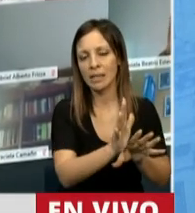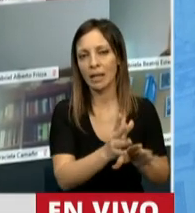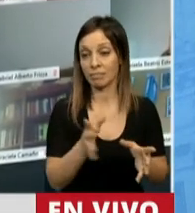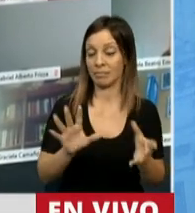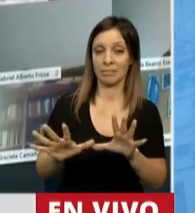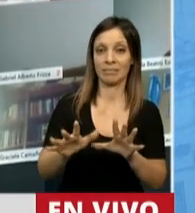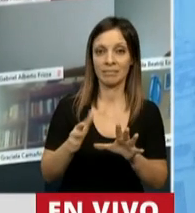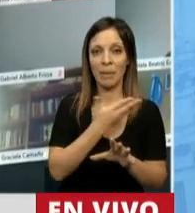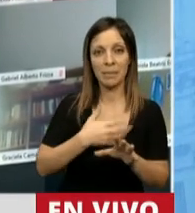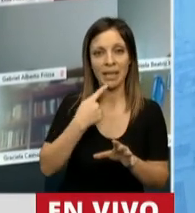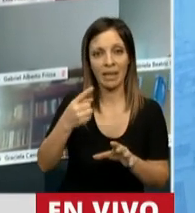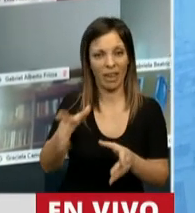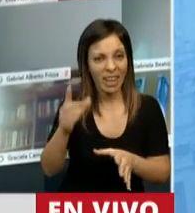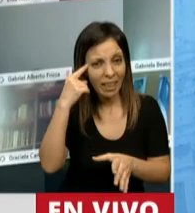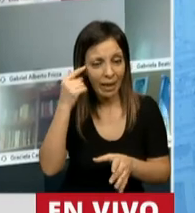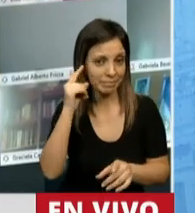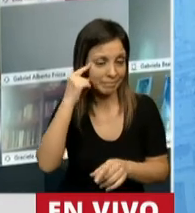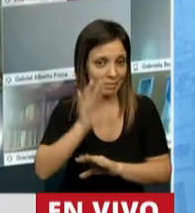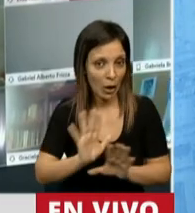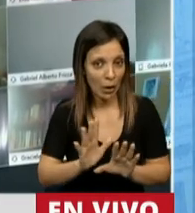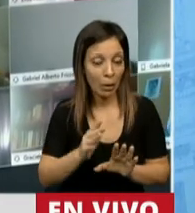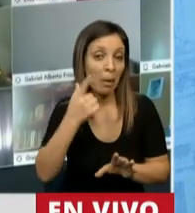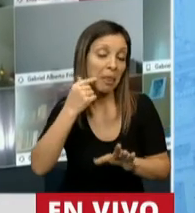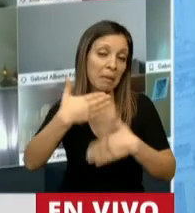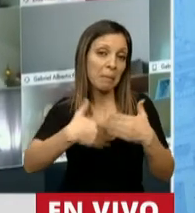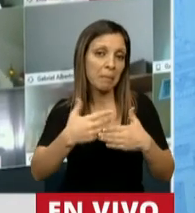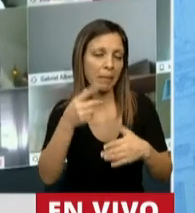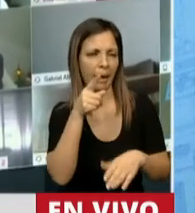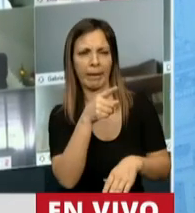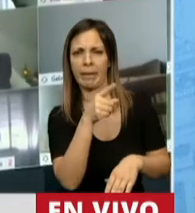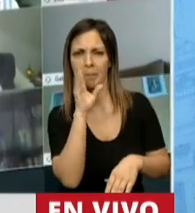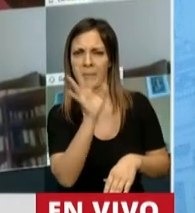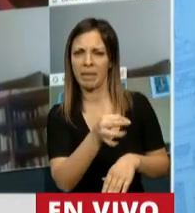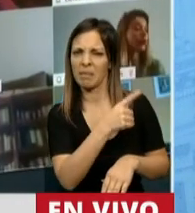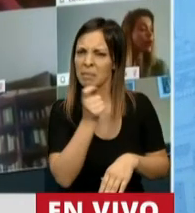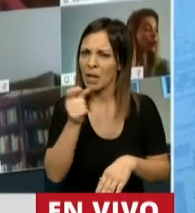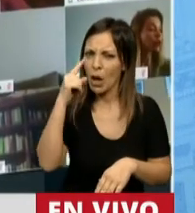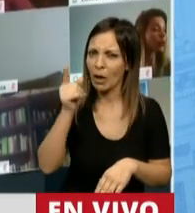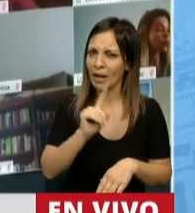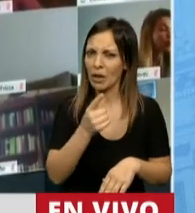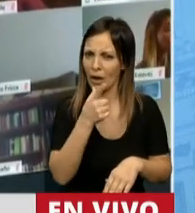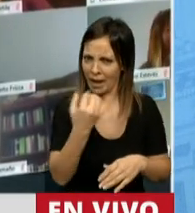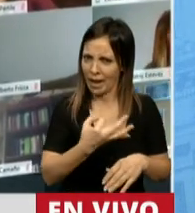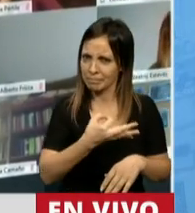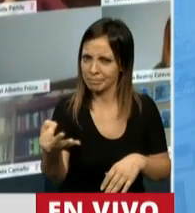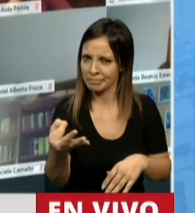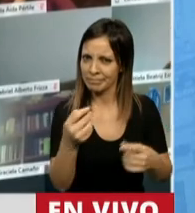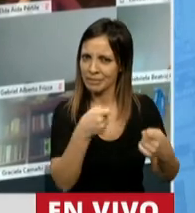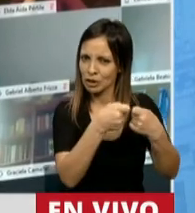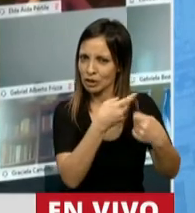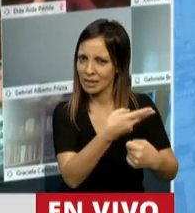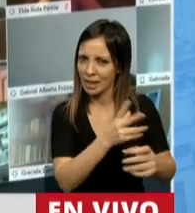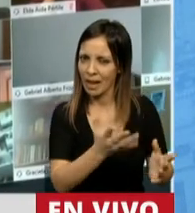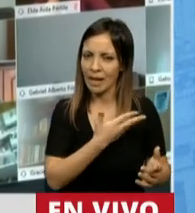Presidente. A los pocos días evidentemente vimos que no eran tan locas. ¿Con esto qué quiero decir? No podemos